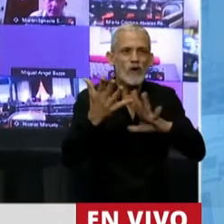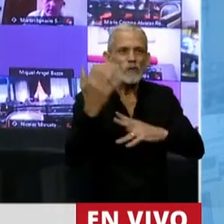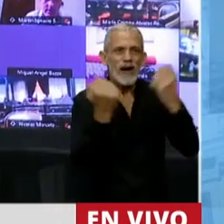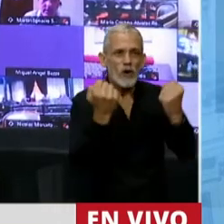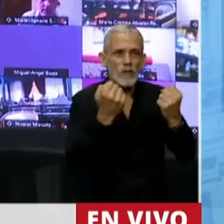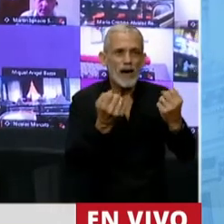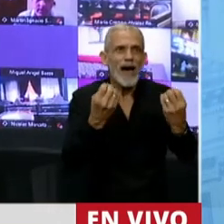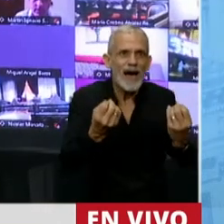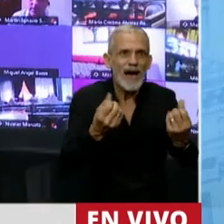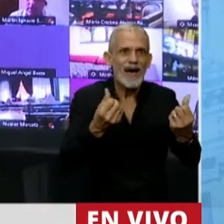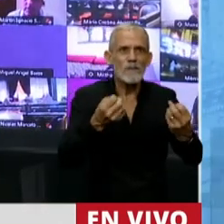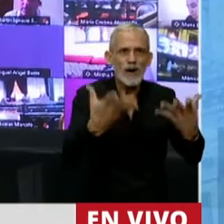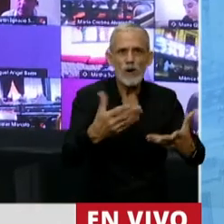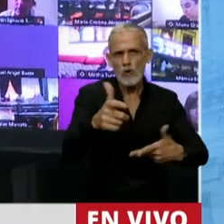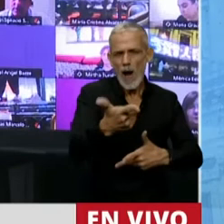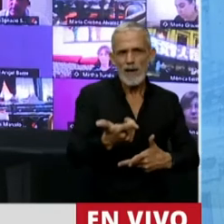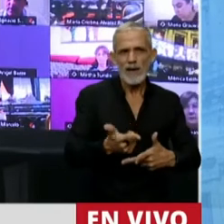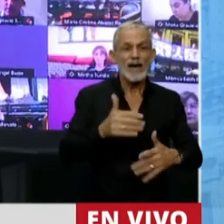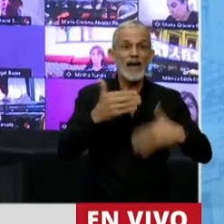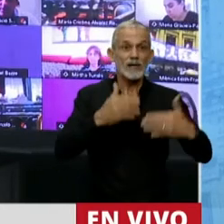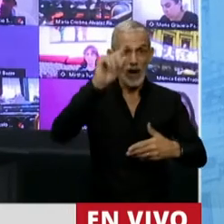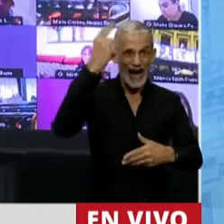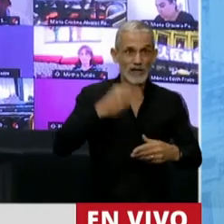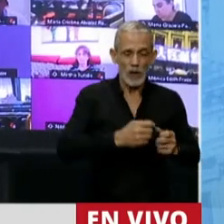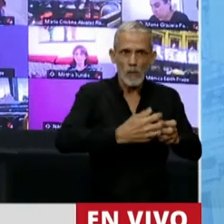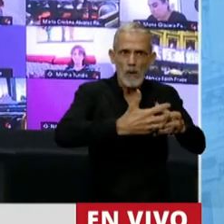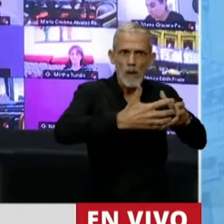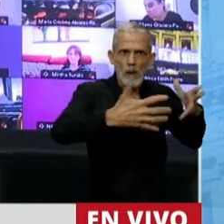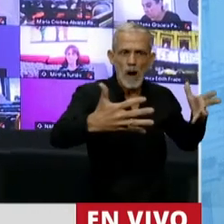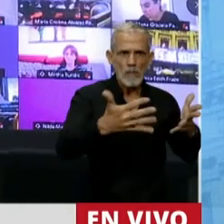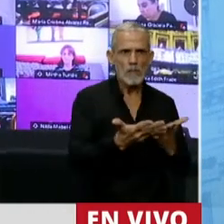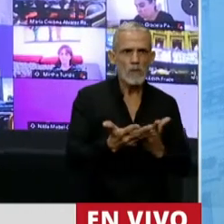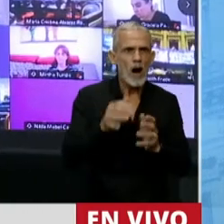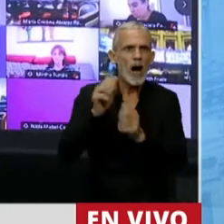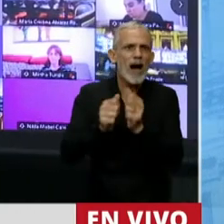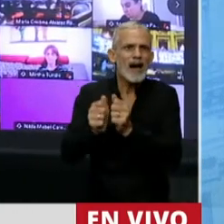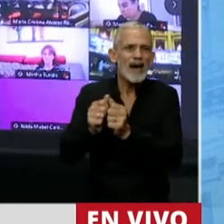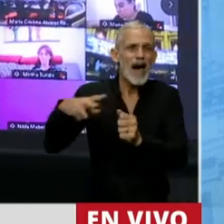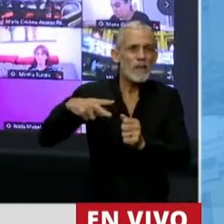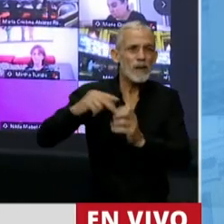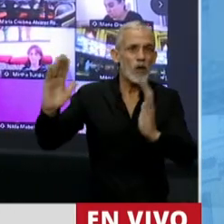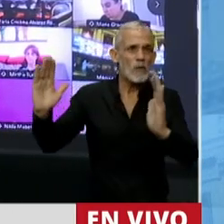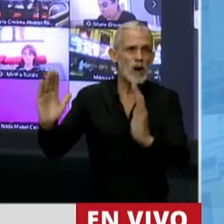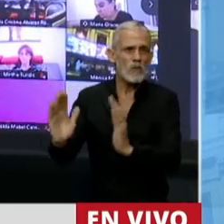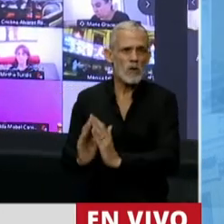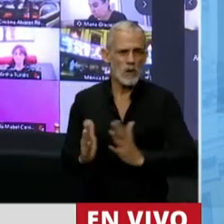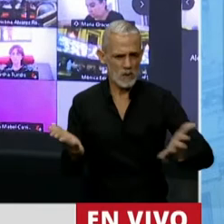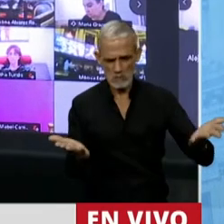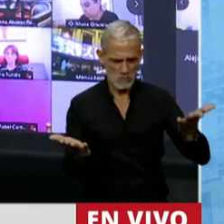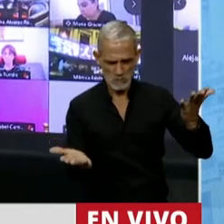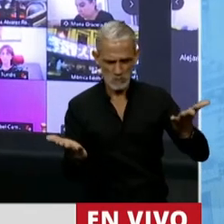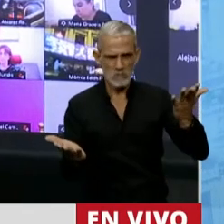cuando se produce un crecimiento del Estado y cuando se produce una retracción de la actividad privada. Por eso es que